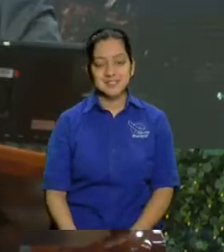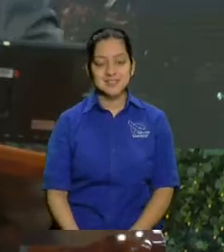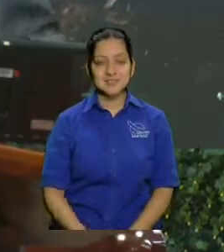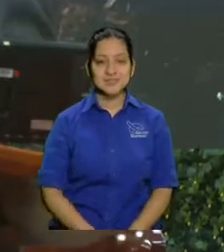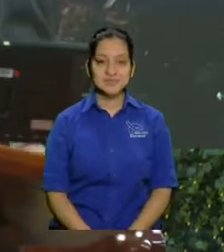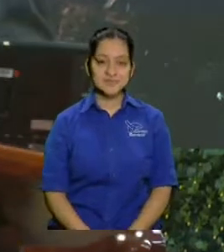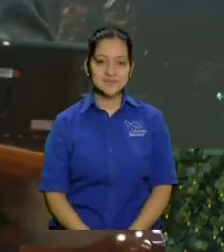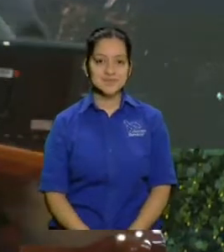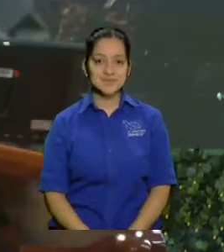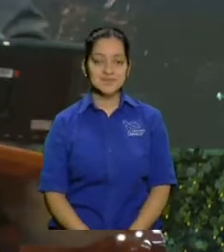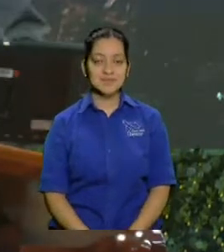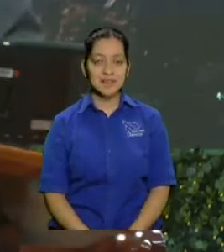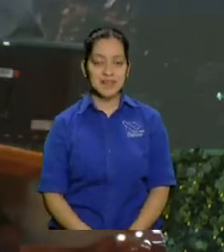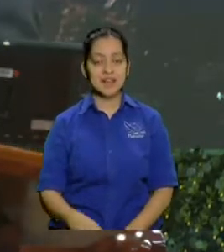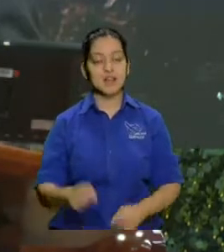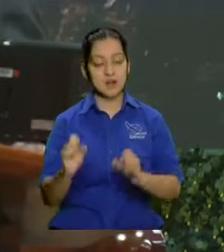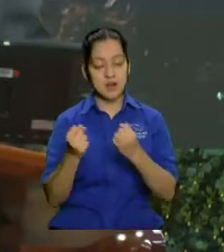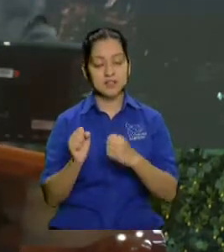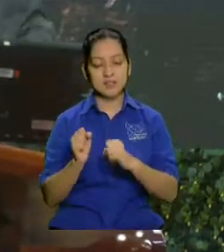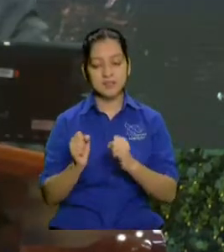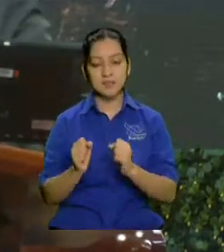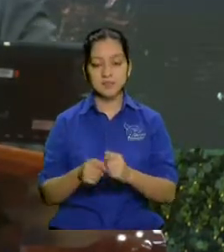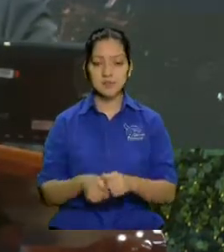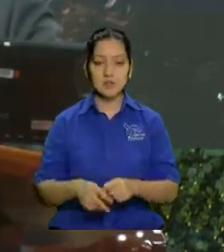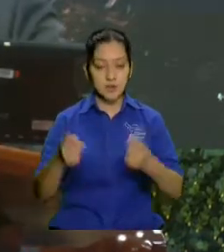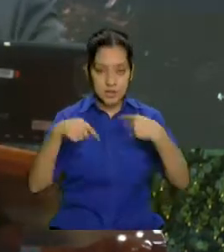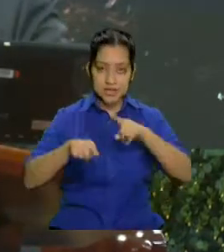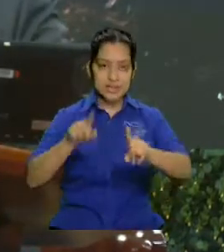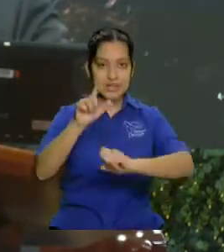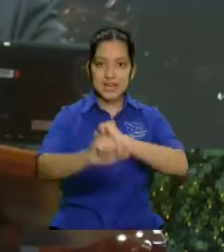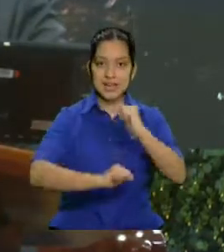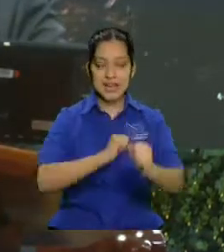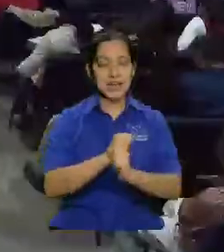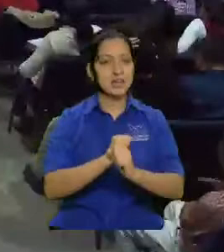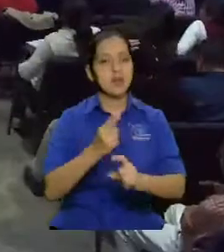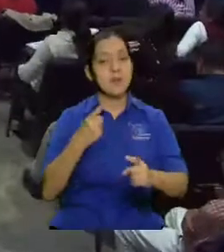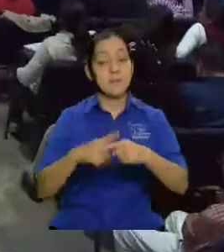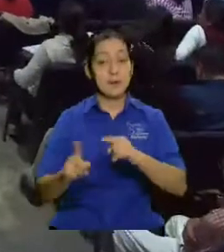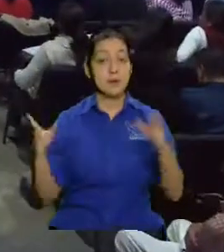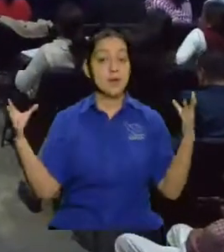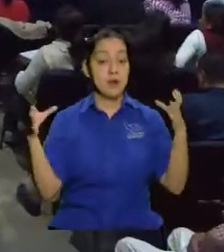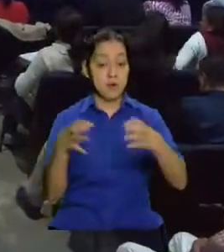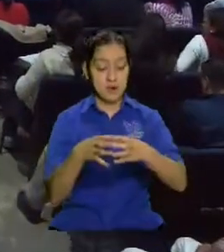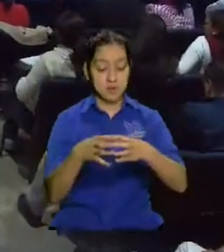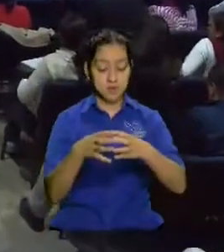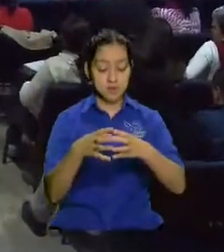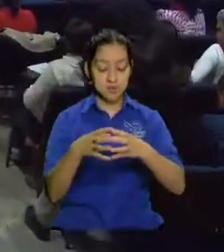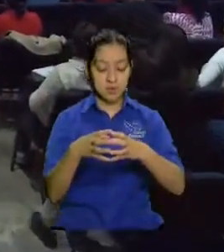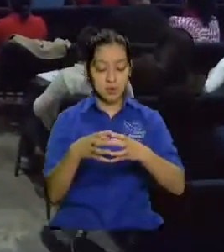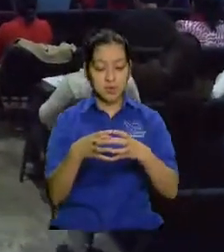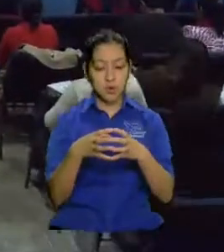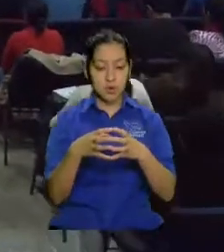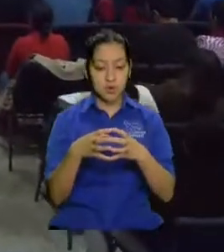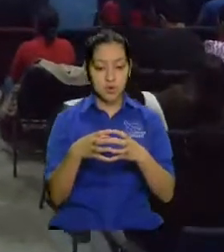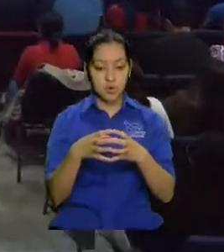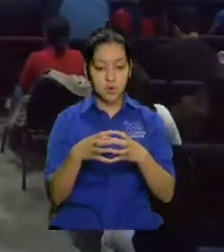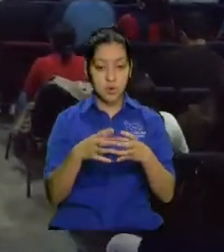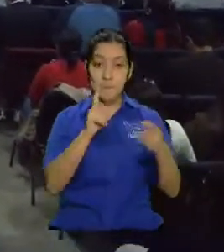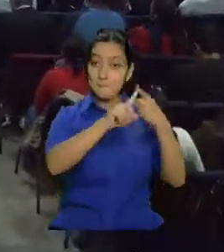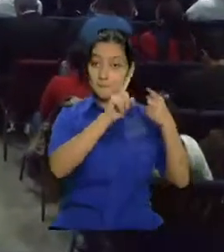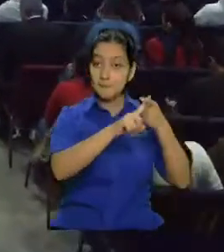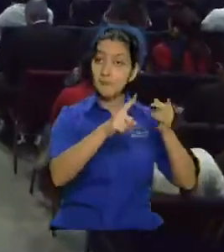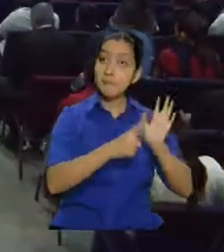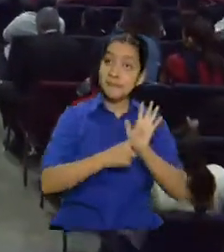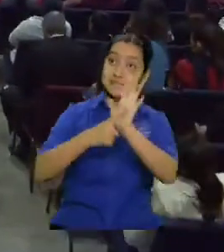lo... Sí lo hacemos durante... va pasando el año, pero nos vamos a reunir para presentar